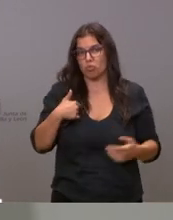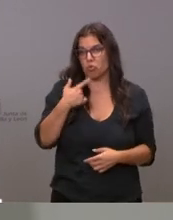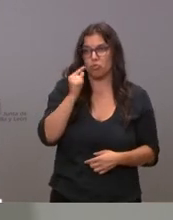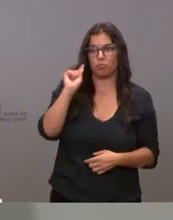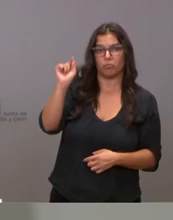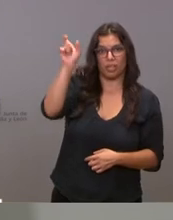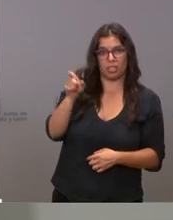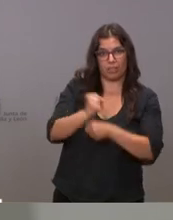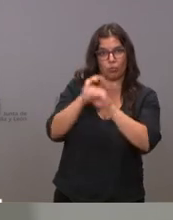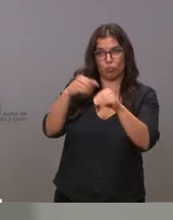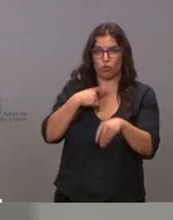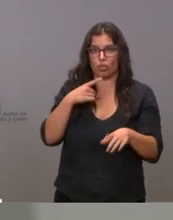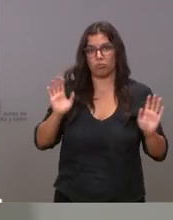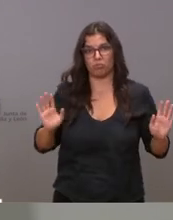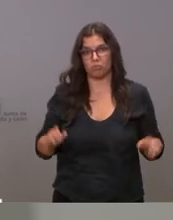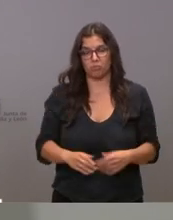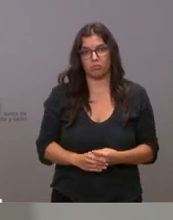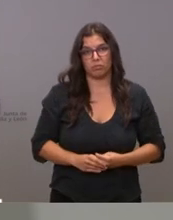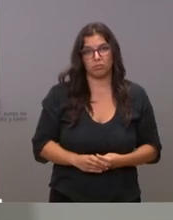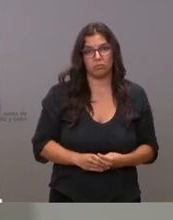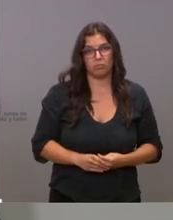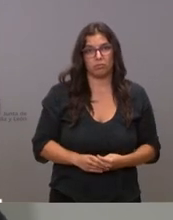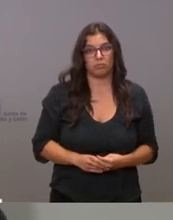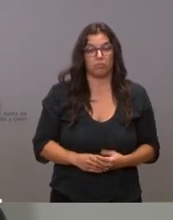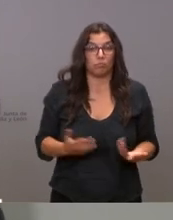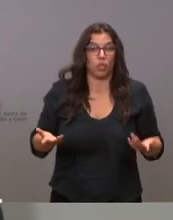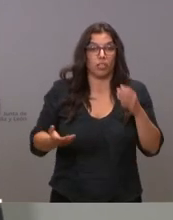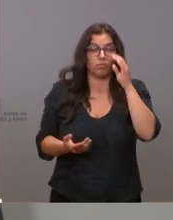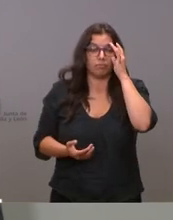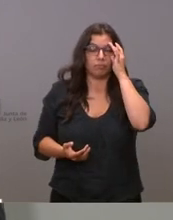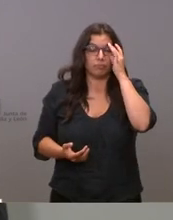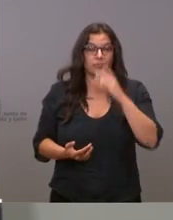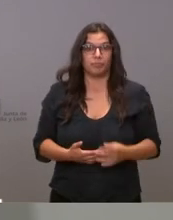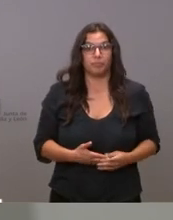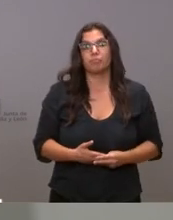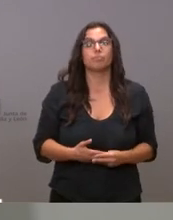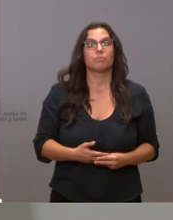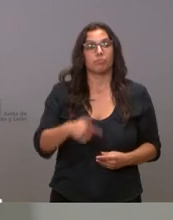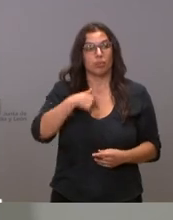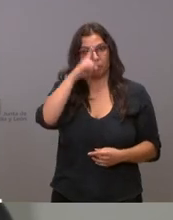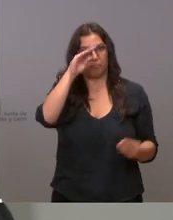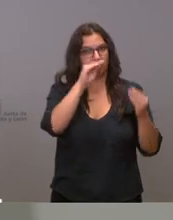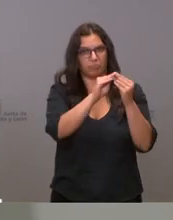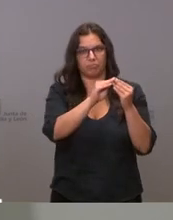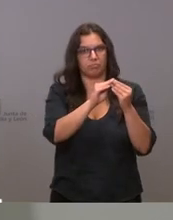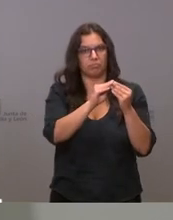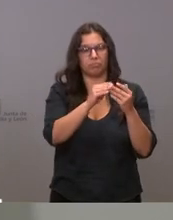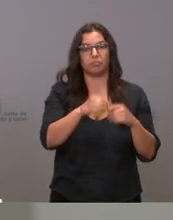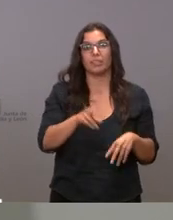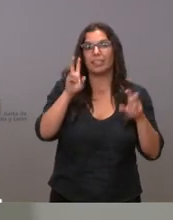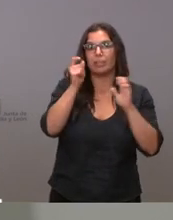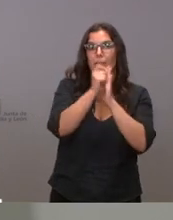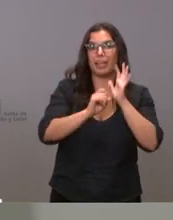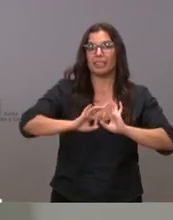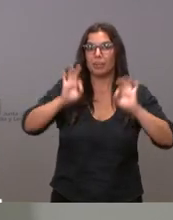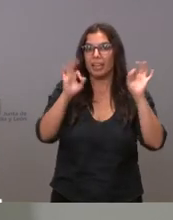como tiene que hacer su trabajo entonces a ese respecto estoy completamente de acuerdo sobre si va a tomar medidas especiales en